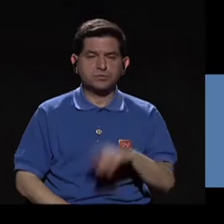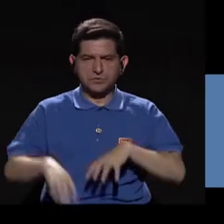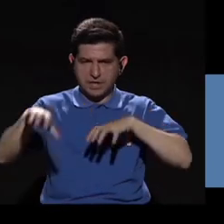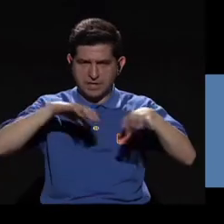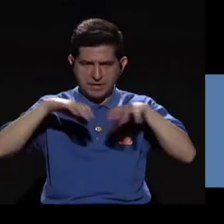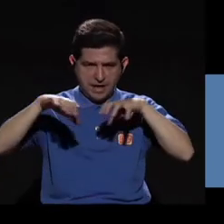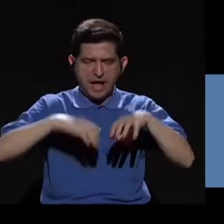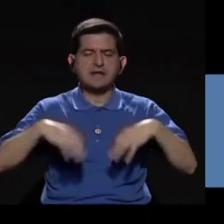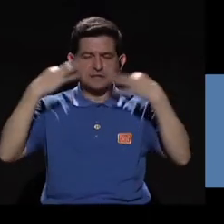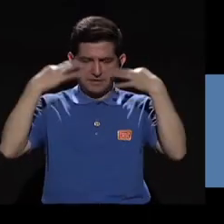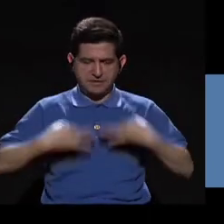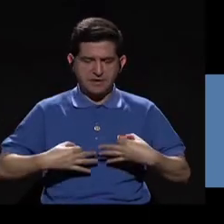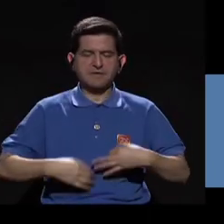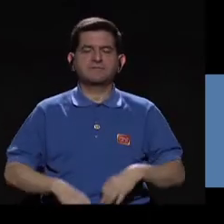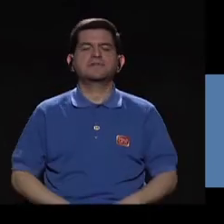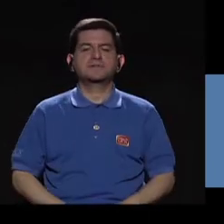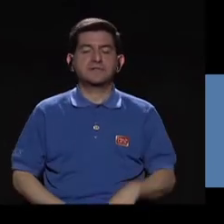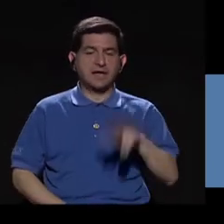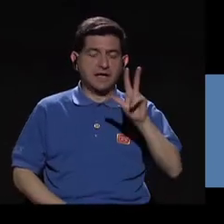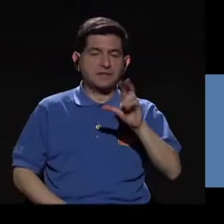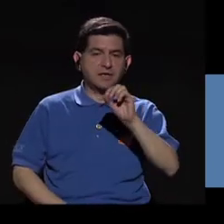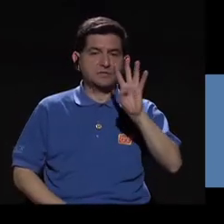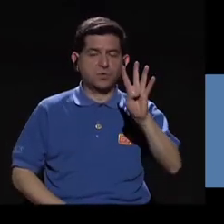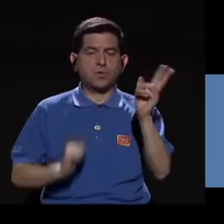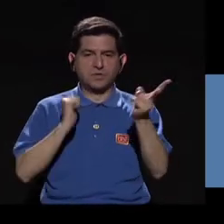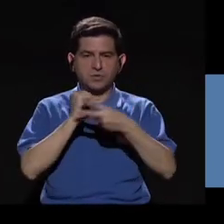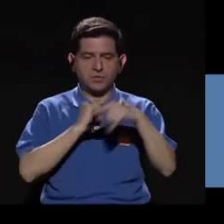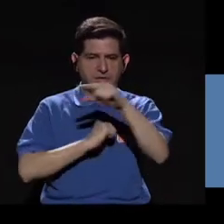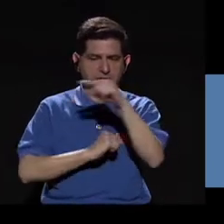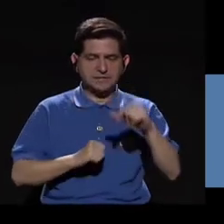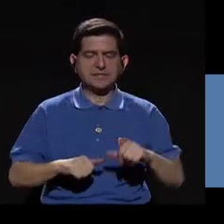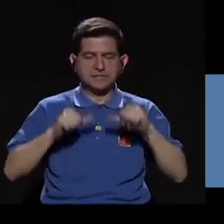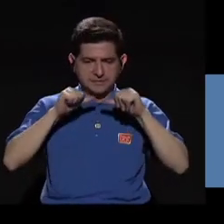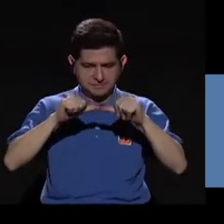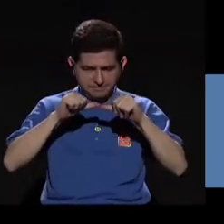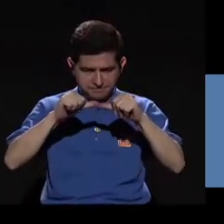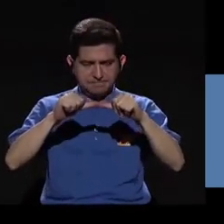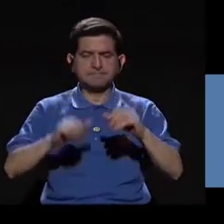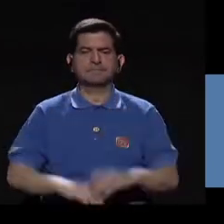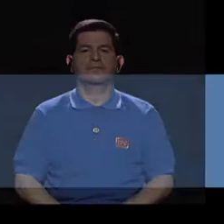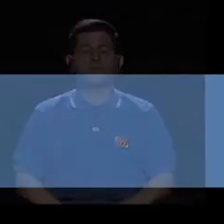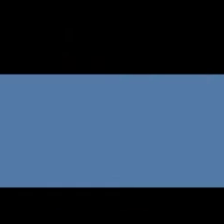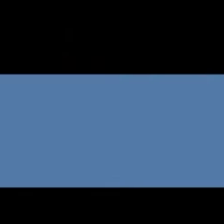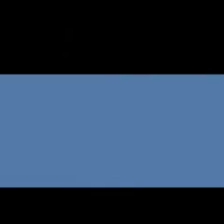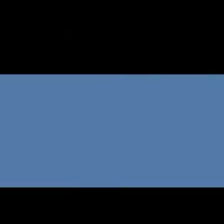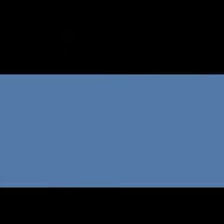Realice una rutina de actividad física de tres a cuatro veces por semana.